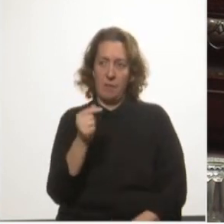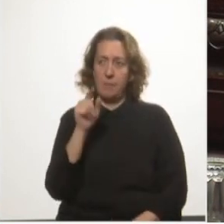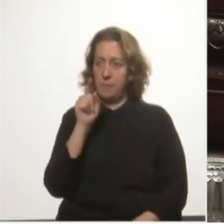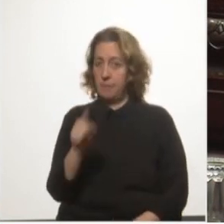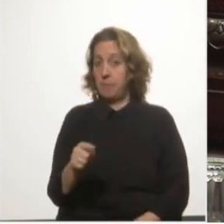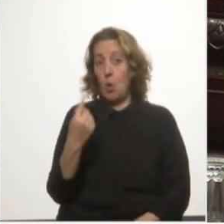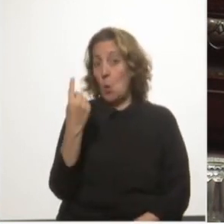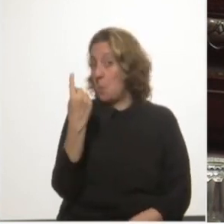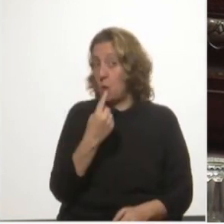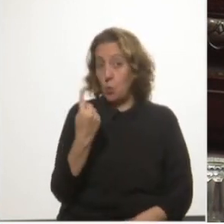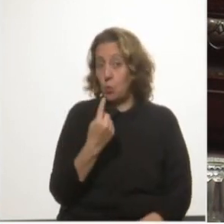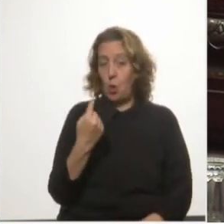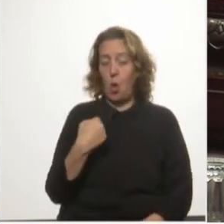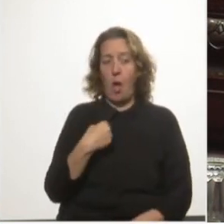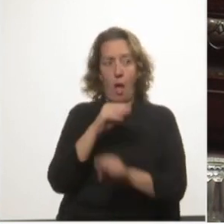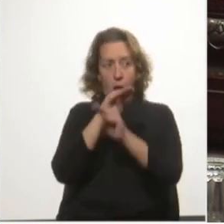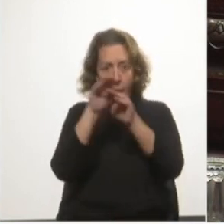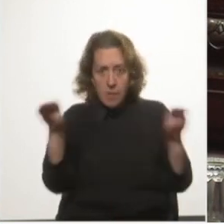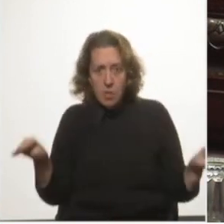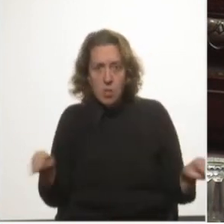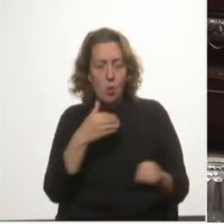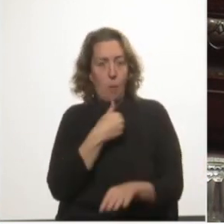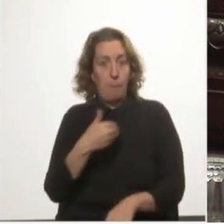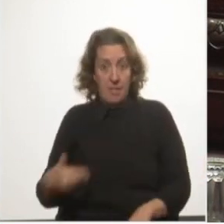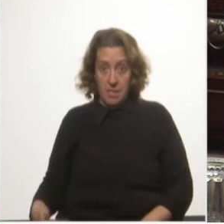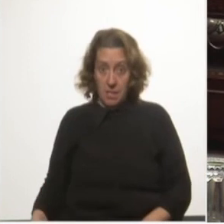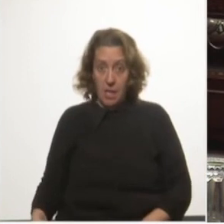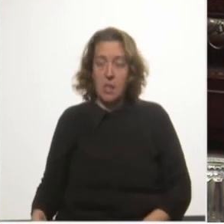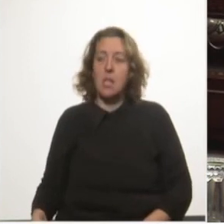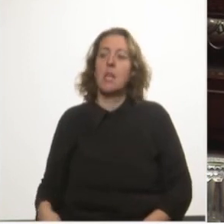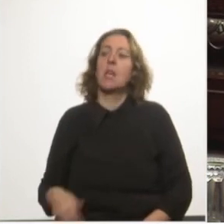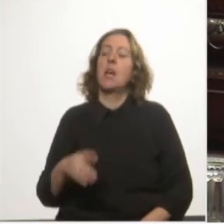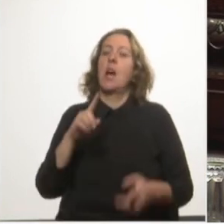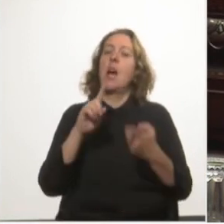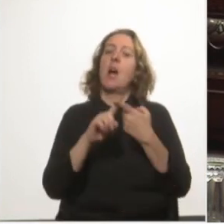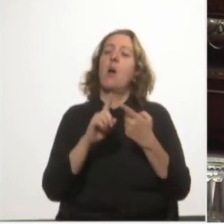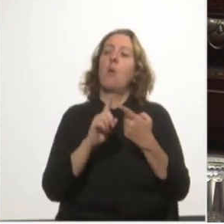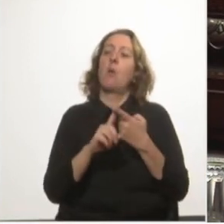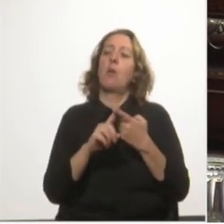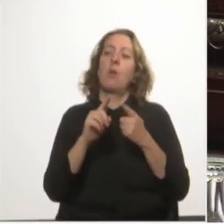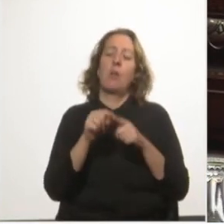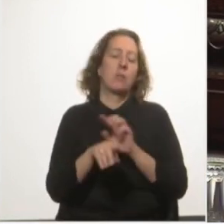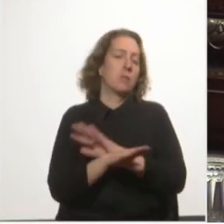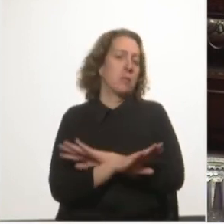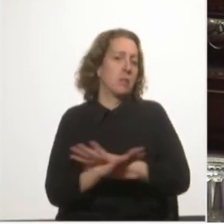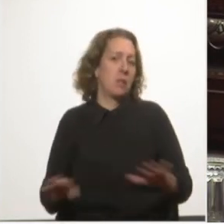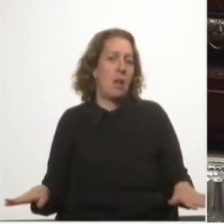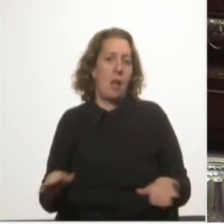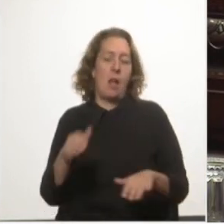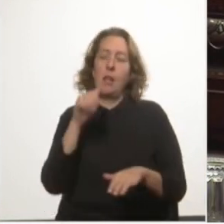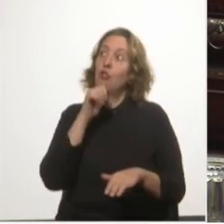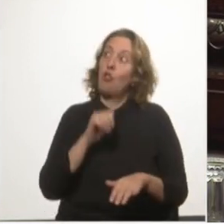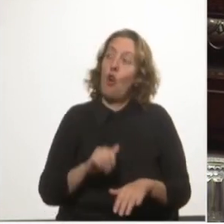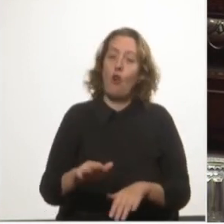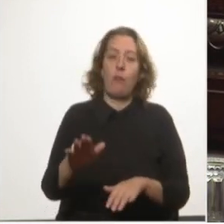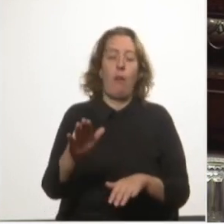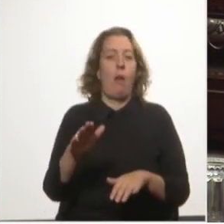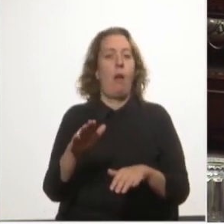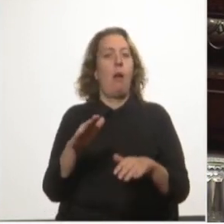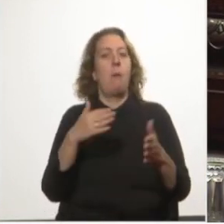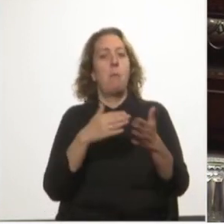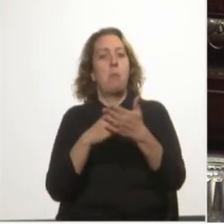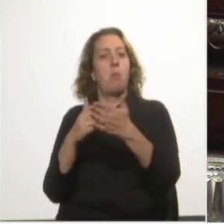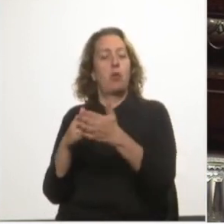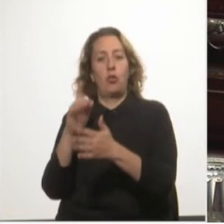anunció un acuerdo que habrá, si no se revierte, designar la historia del puerto de Montevideo o a través de